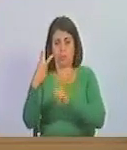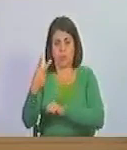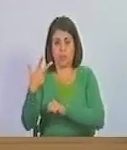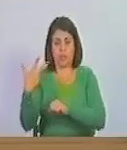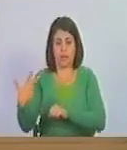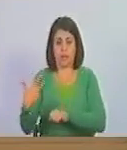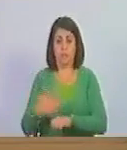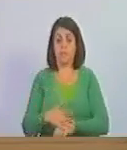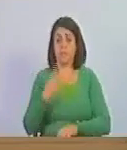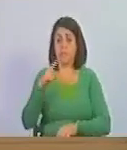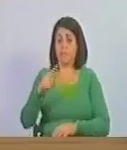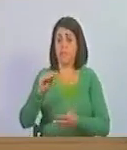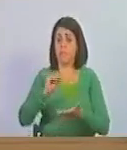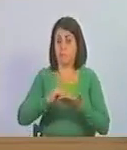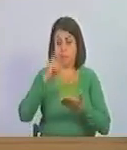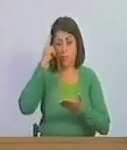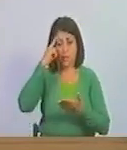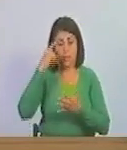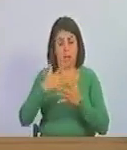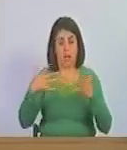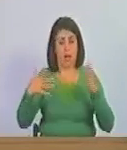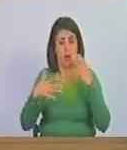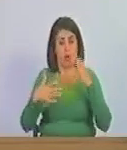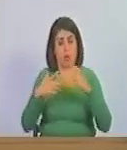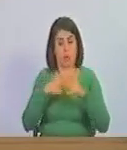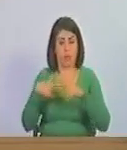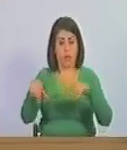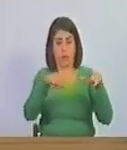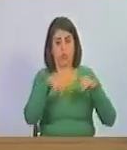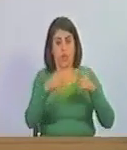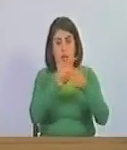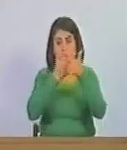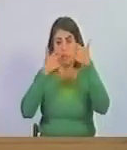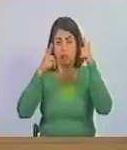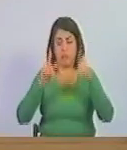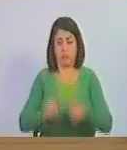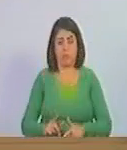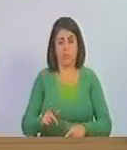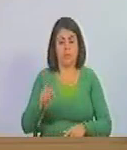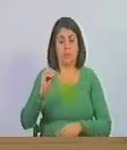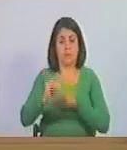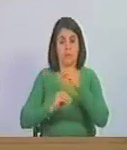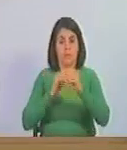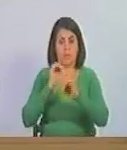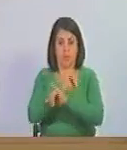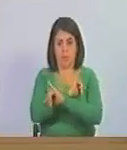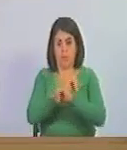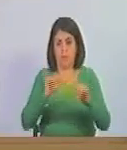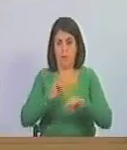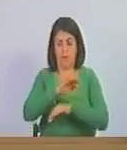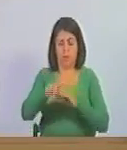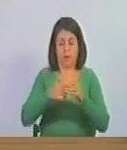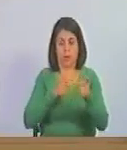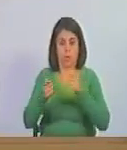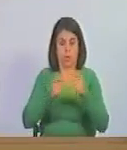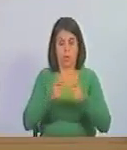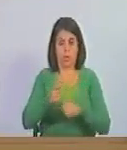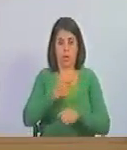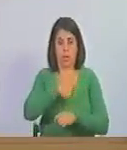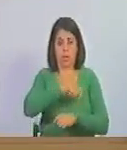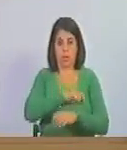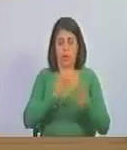donde se reconoce a la gran Colombia como territorio libre y marca el fin de toda dominación española